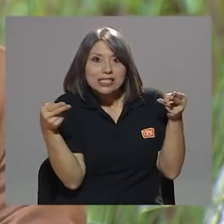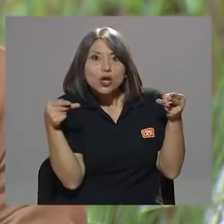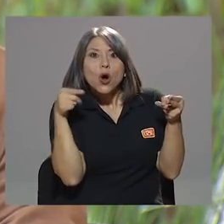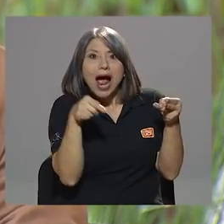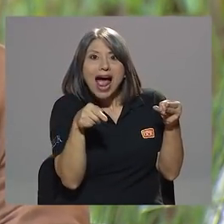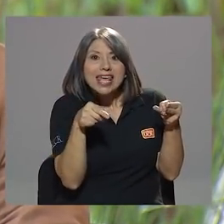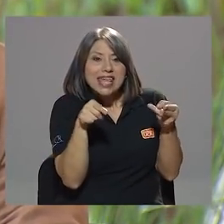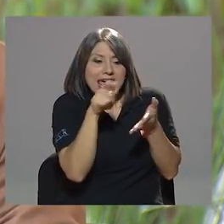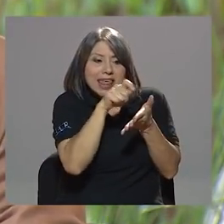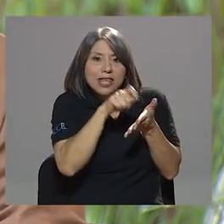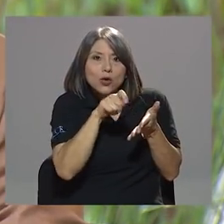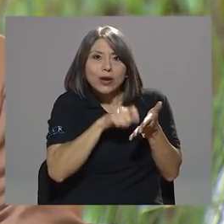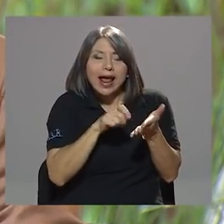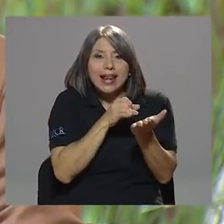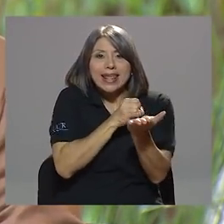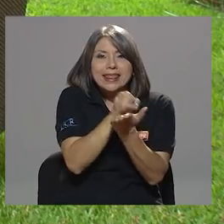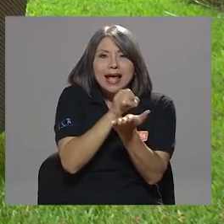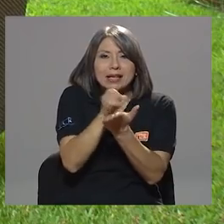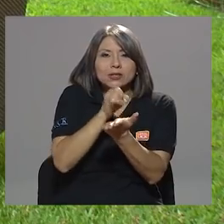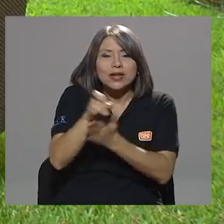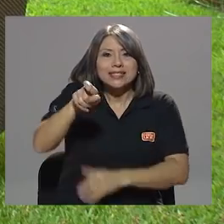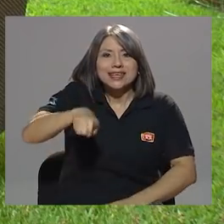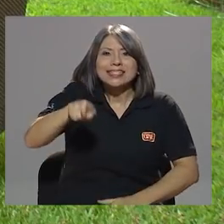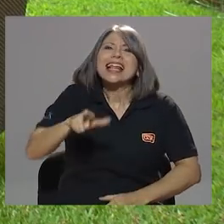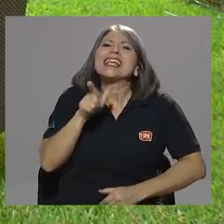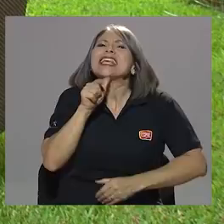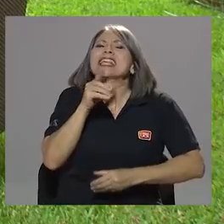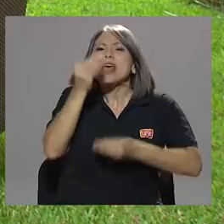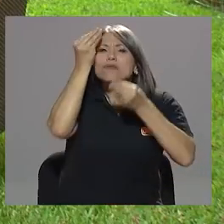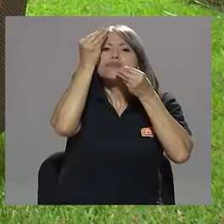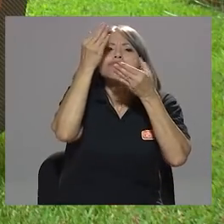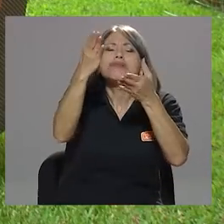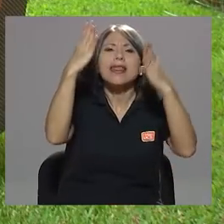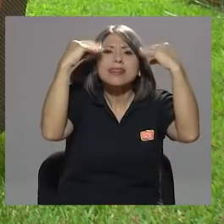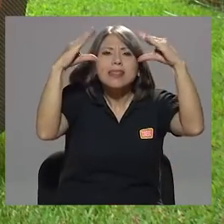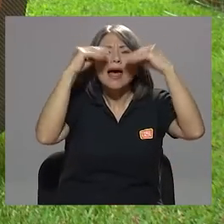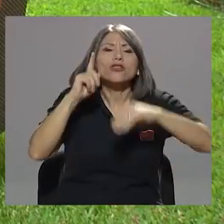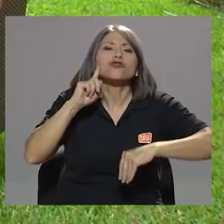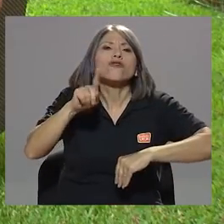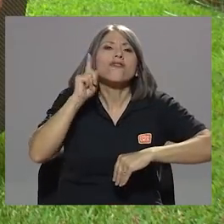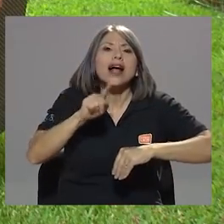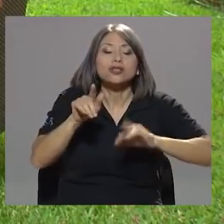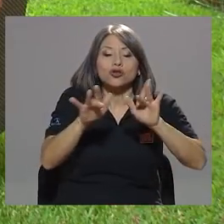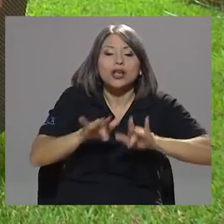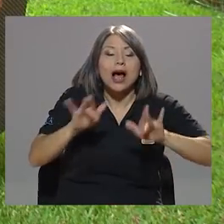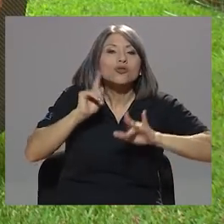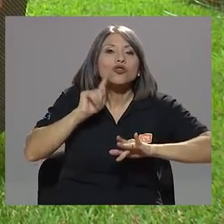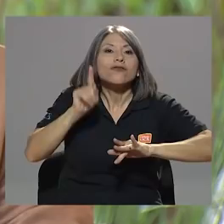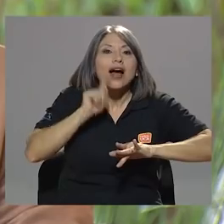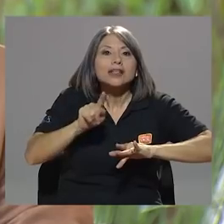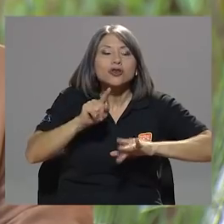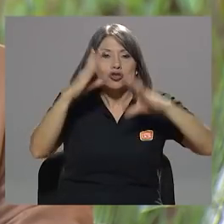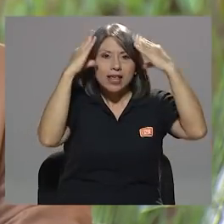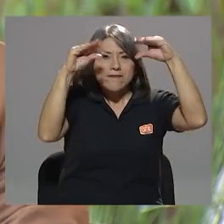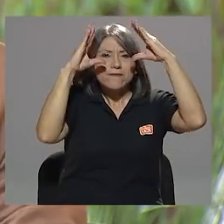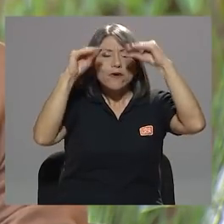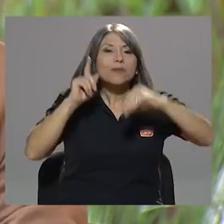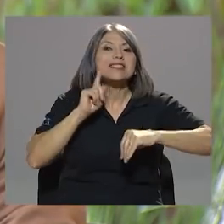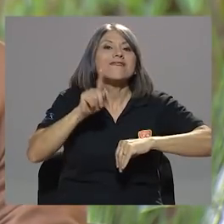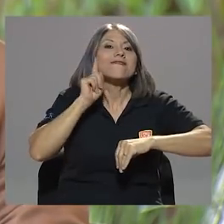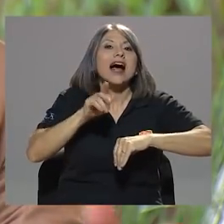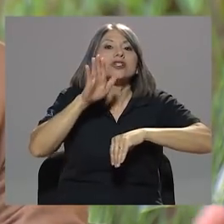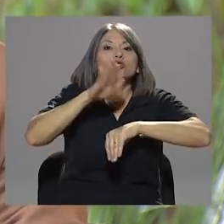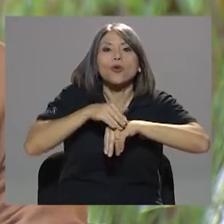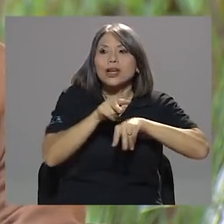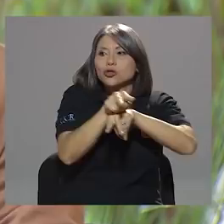necesarias. ¿Quién promovía datos falsos, audios falsos, informes falsos de la superintendencia? ¿Quién